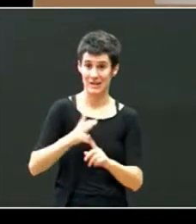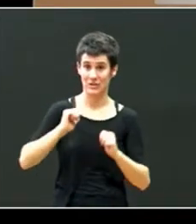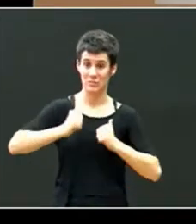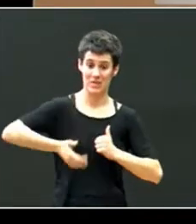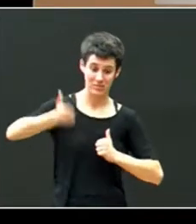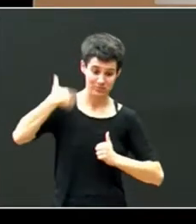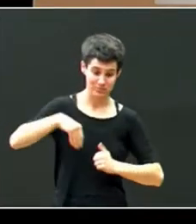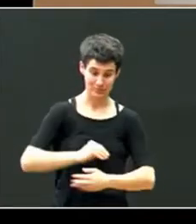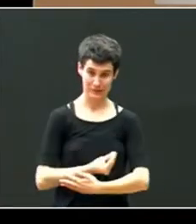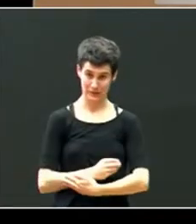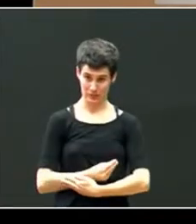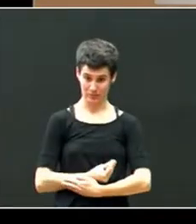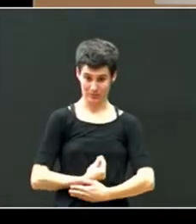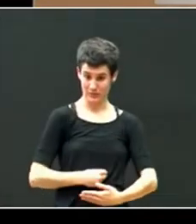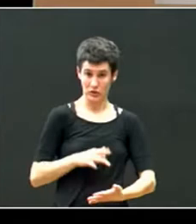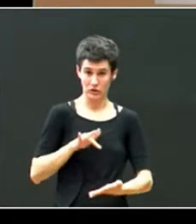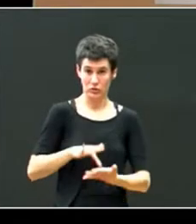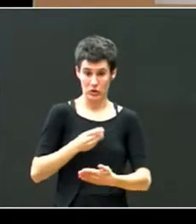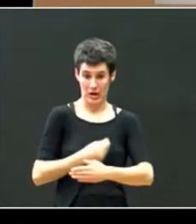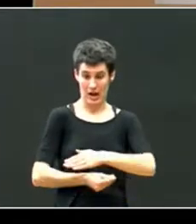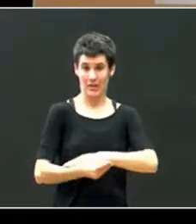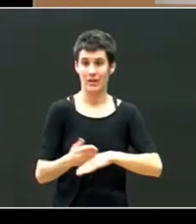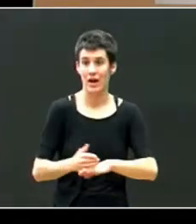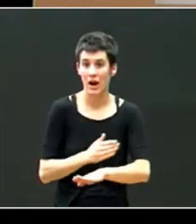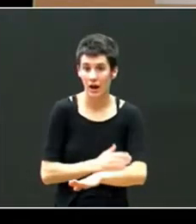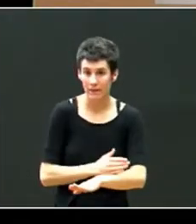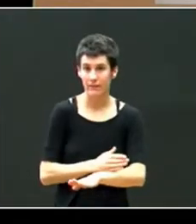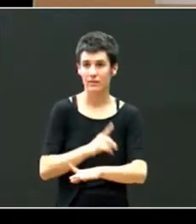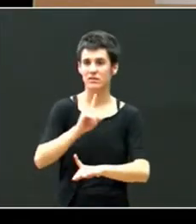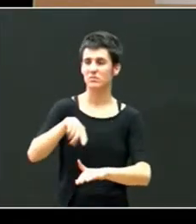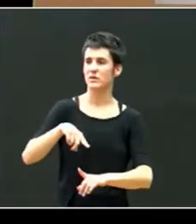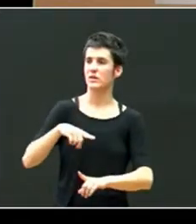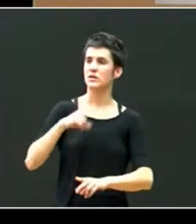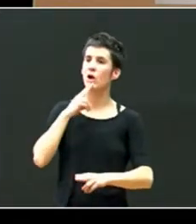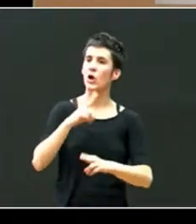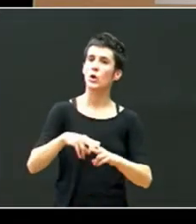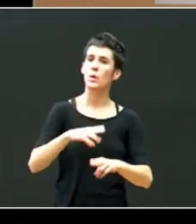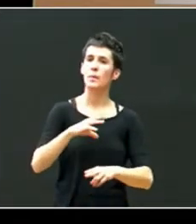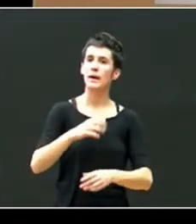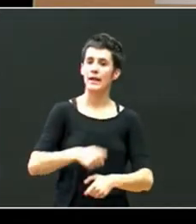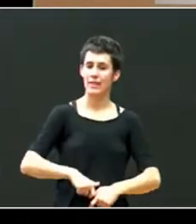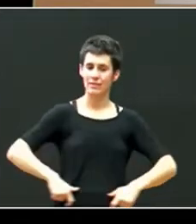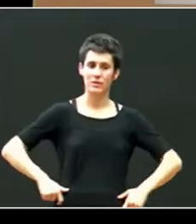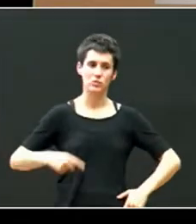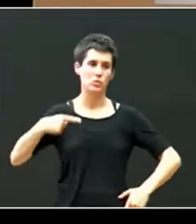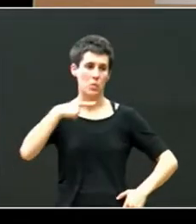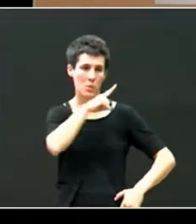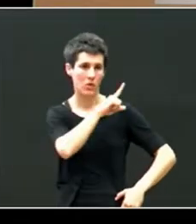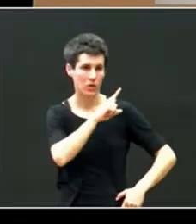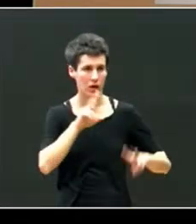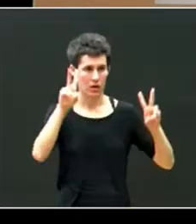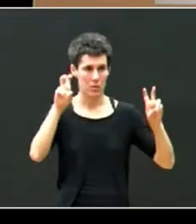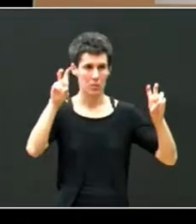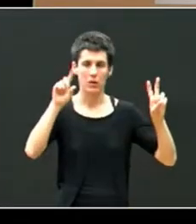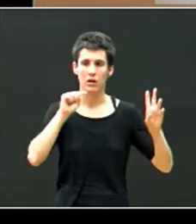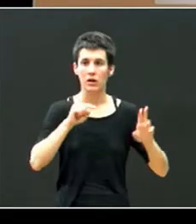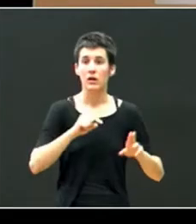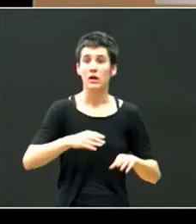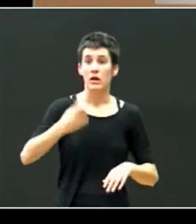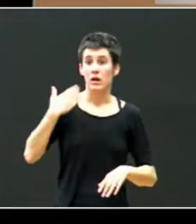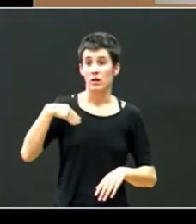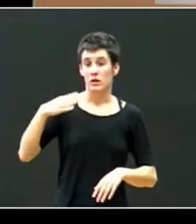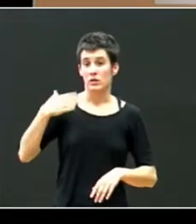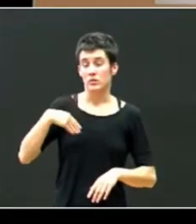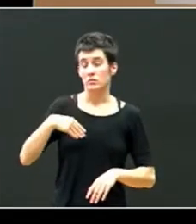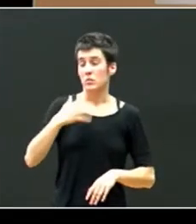sobre todo estos niños adoptados en el cinturón del vodka que le llaman aquí no tenemos todavía datos pero por ejemplo en suencia de 20.000